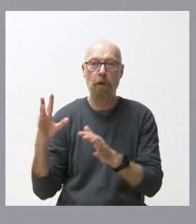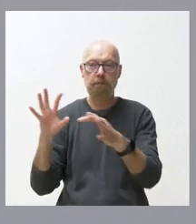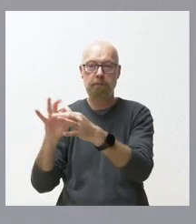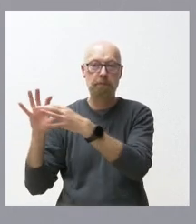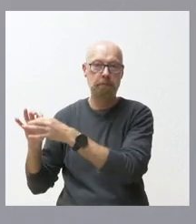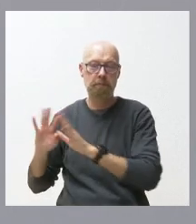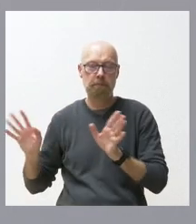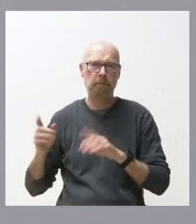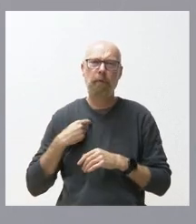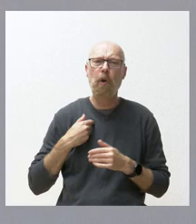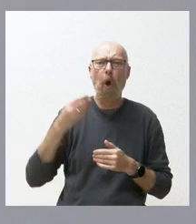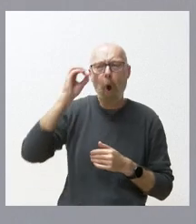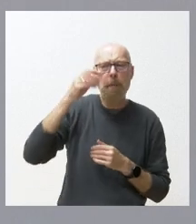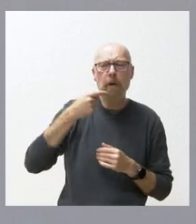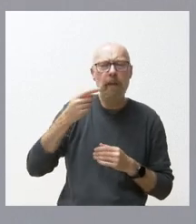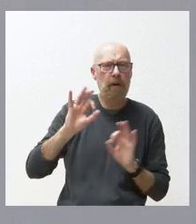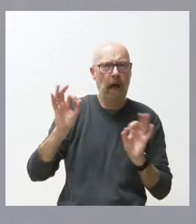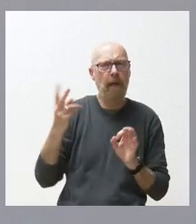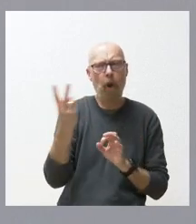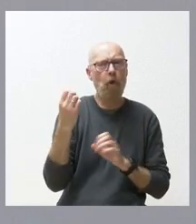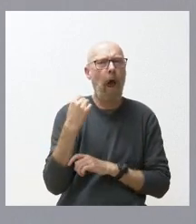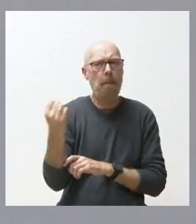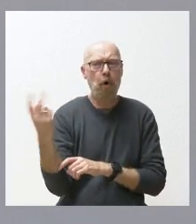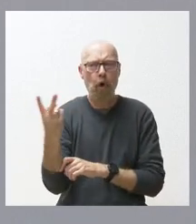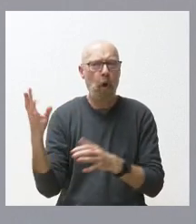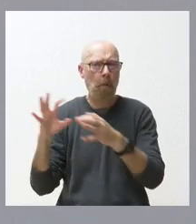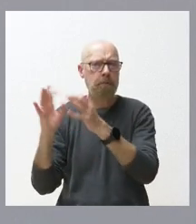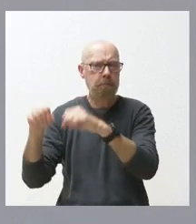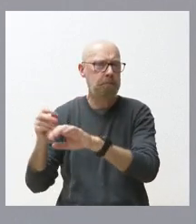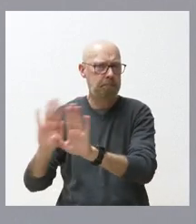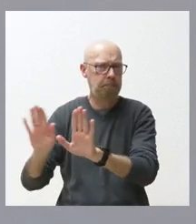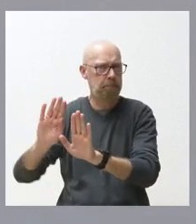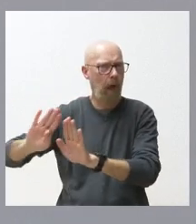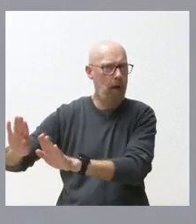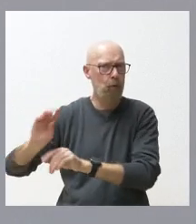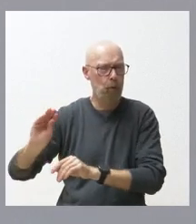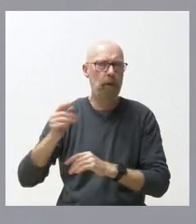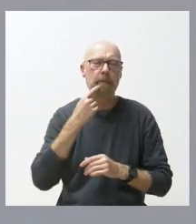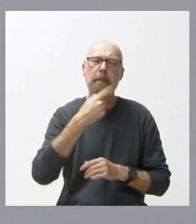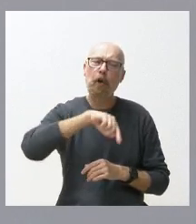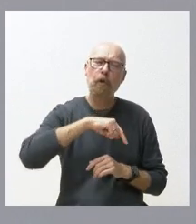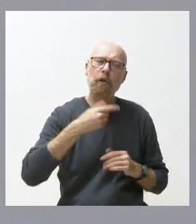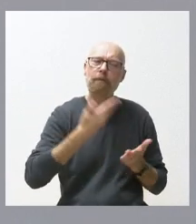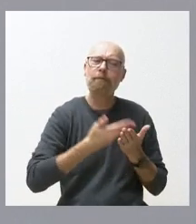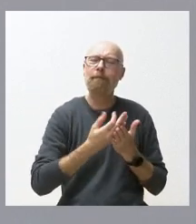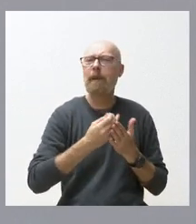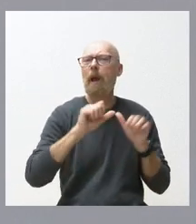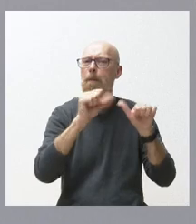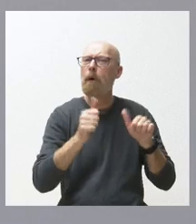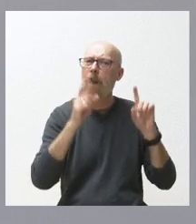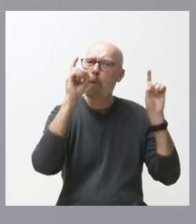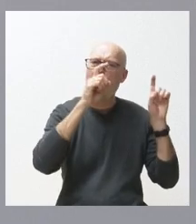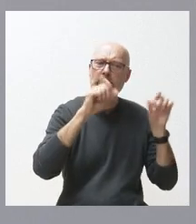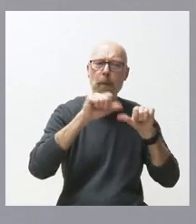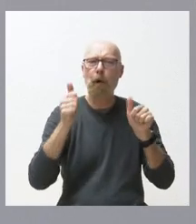de apoyarse mutuamente yo lo que sí quiero poner de manifiesto es que tenemos un modelo educativo y un modelo de dependencia que funciona